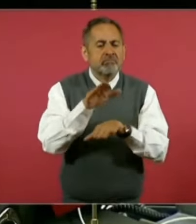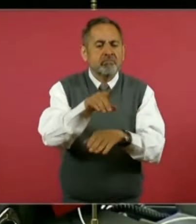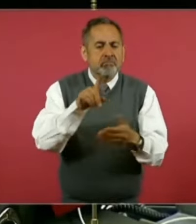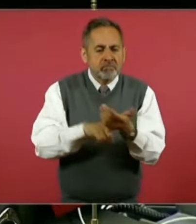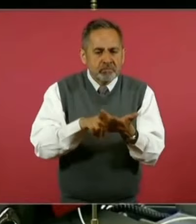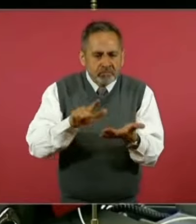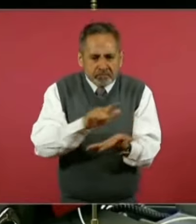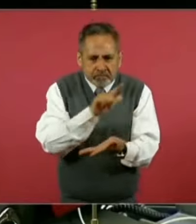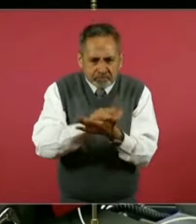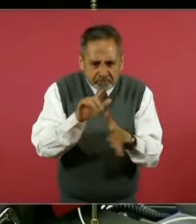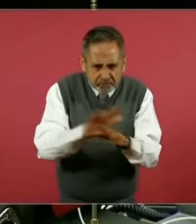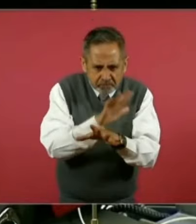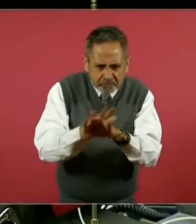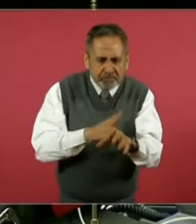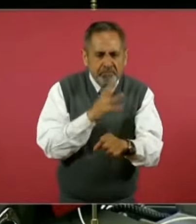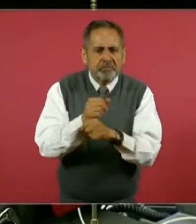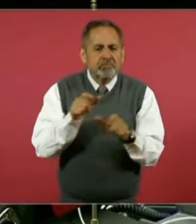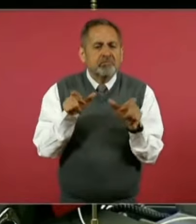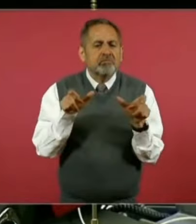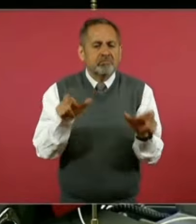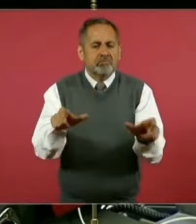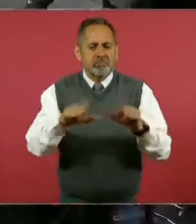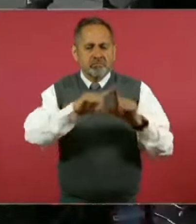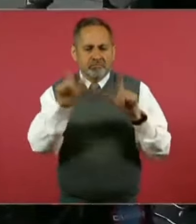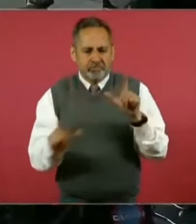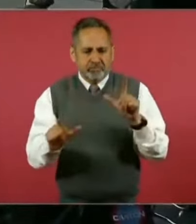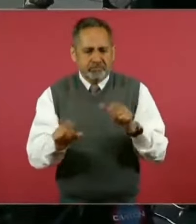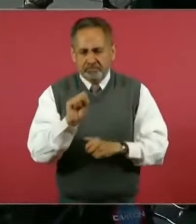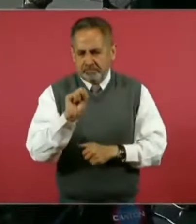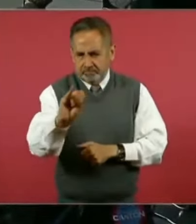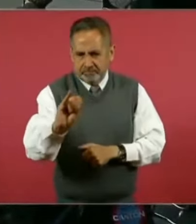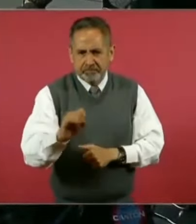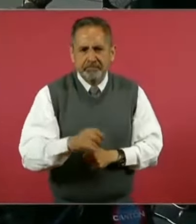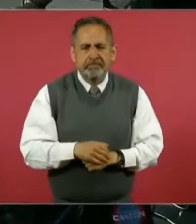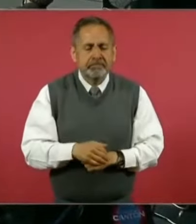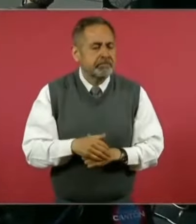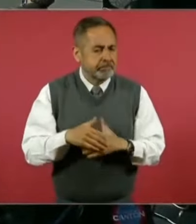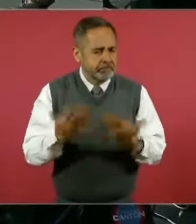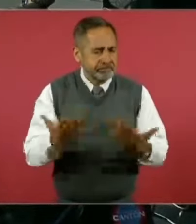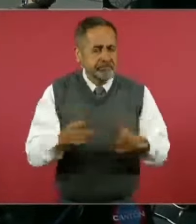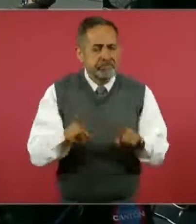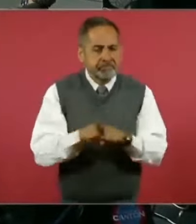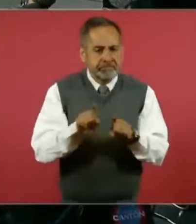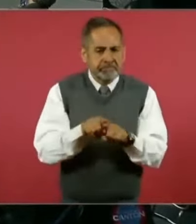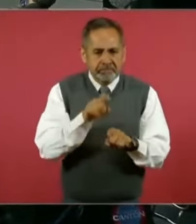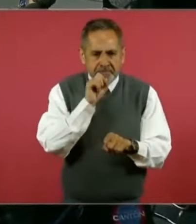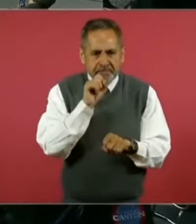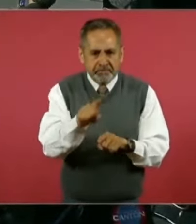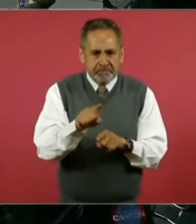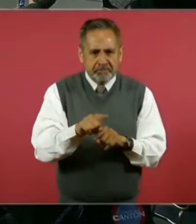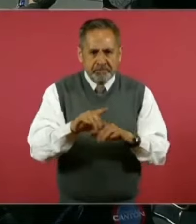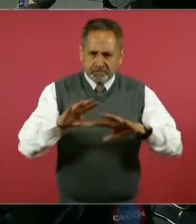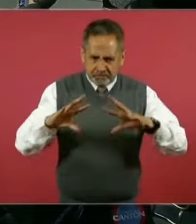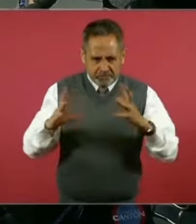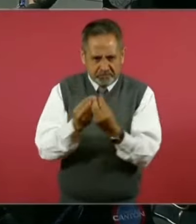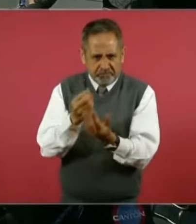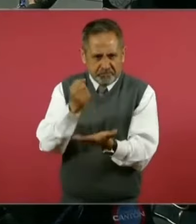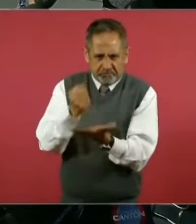reforma de la Guardia Nacional. Asimismo, en lo particular, lo no reservado.